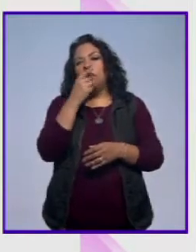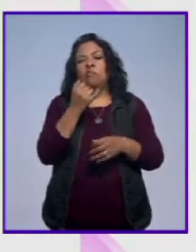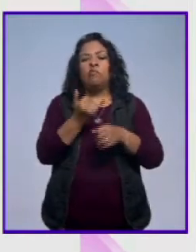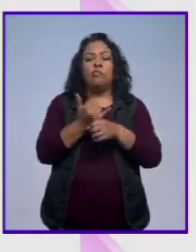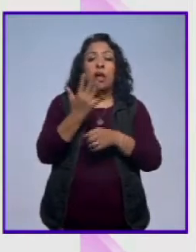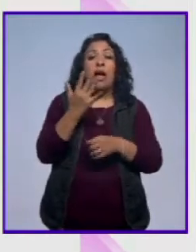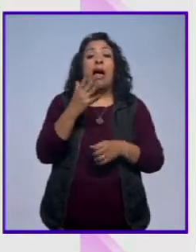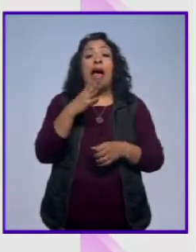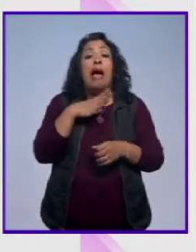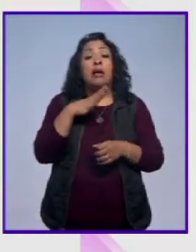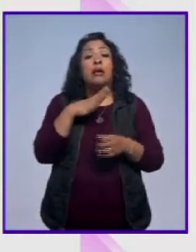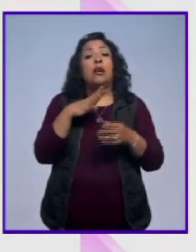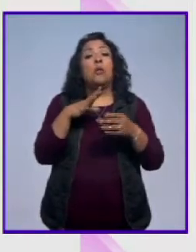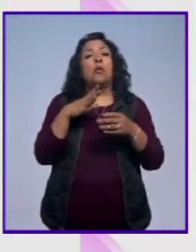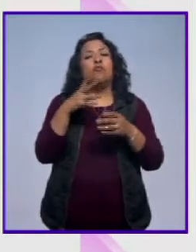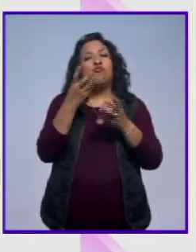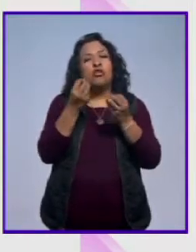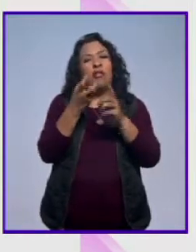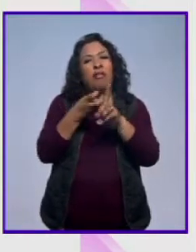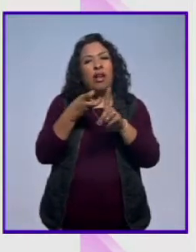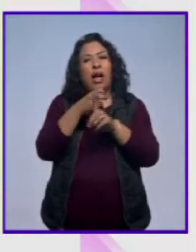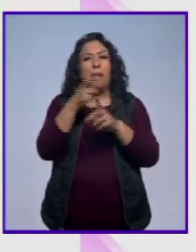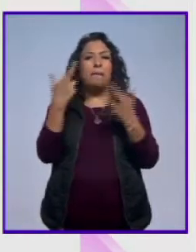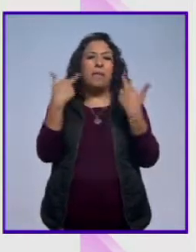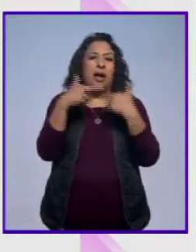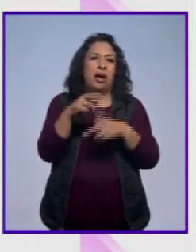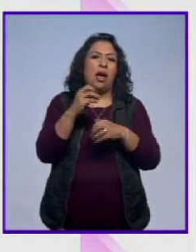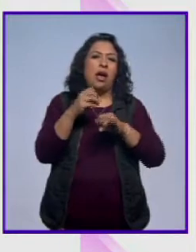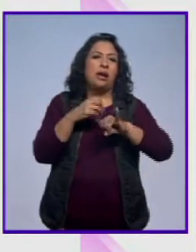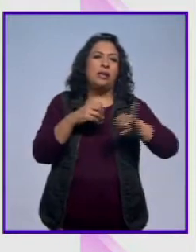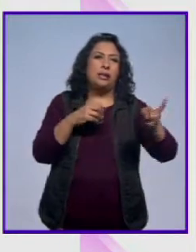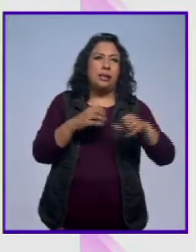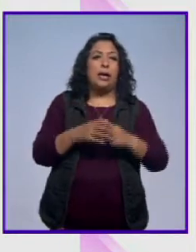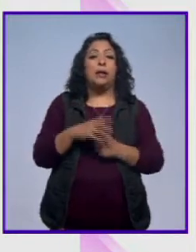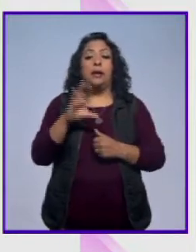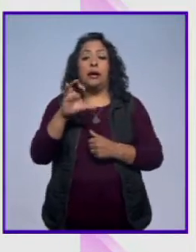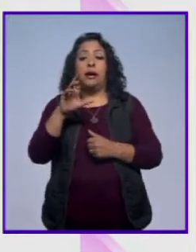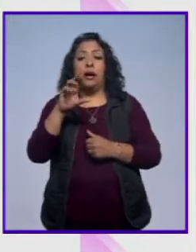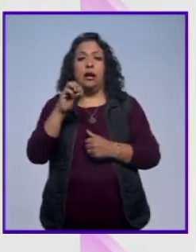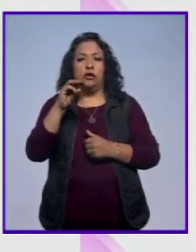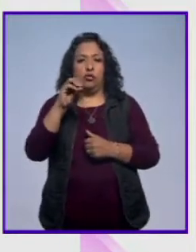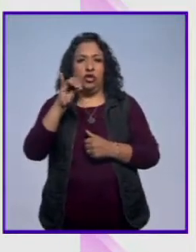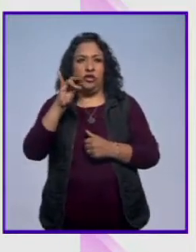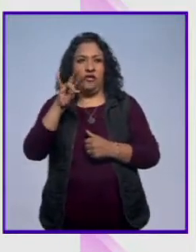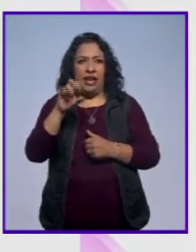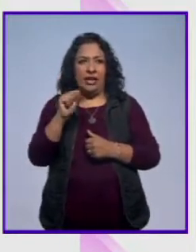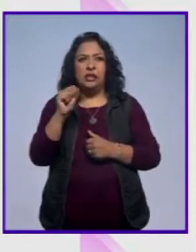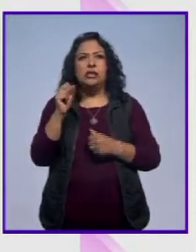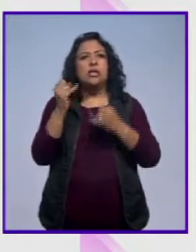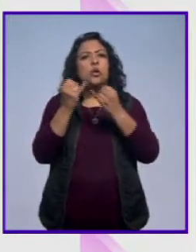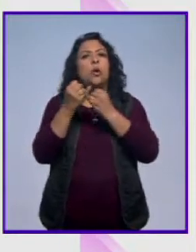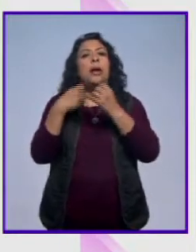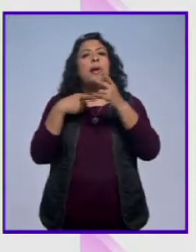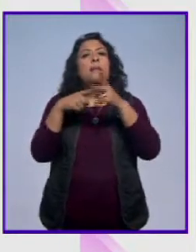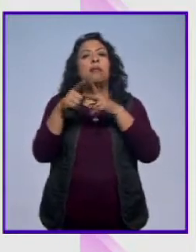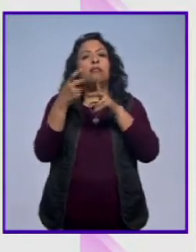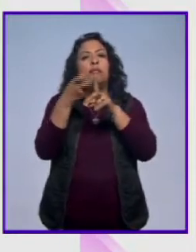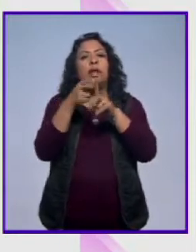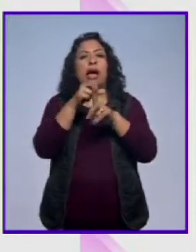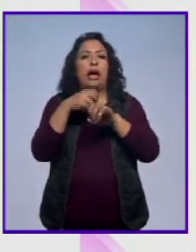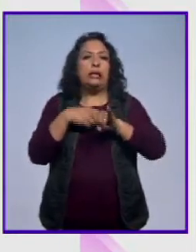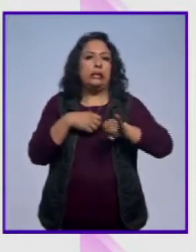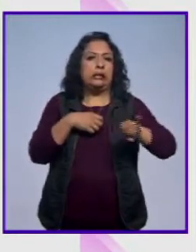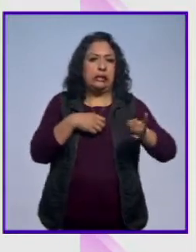una crítica tanto de sus maestros como de la izquierda. Carlos Monsiváis, por otro lado, también había iniciado una crítica a la